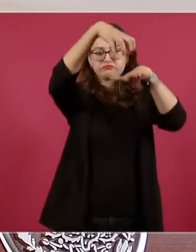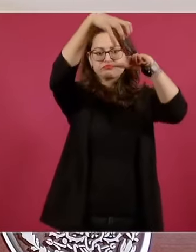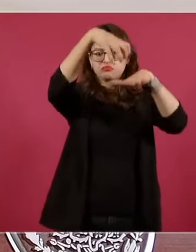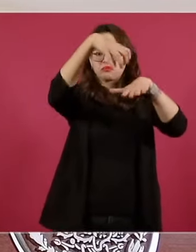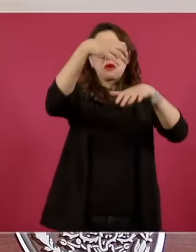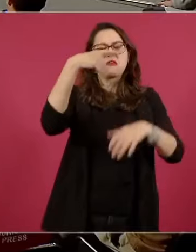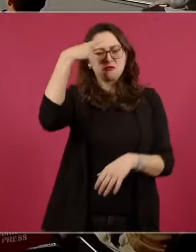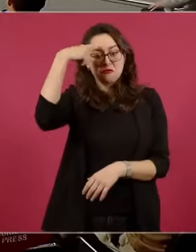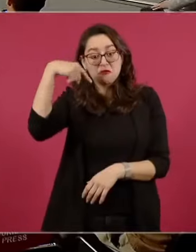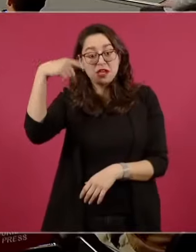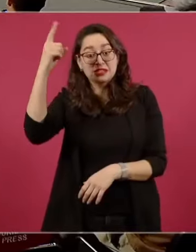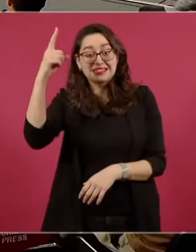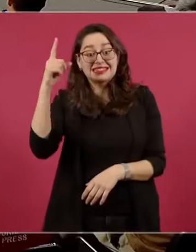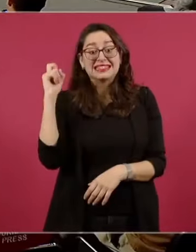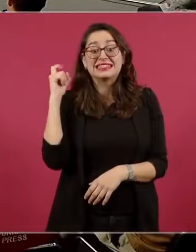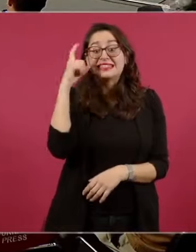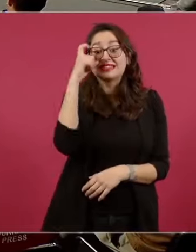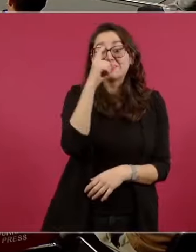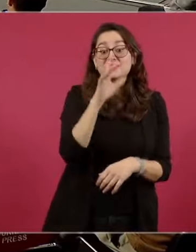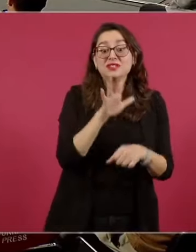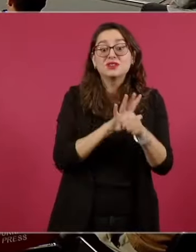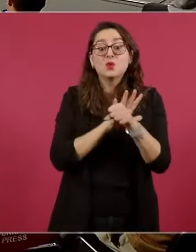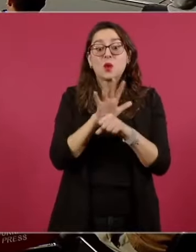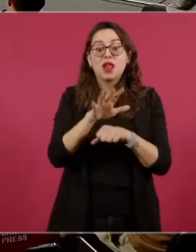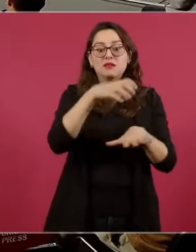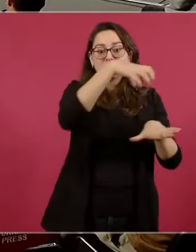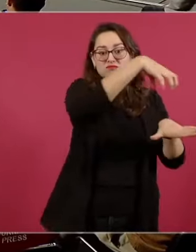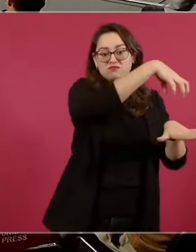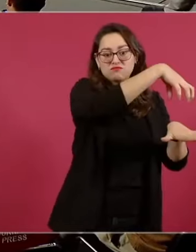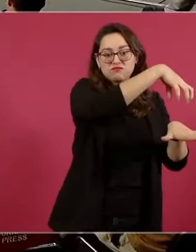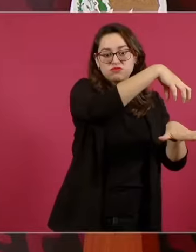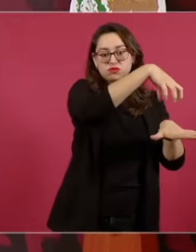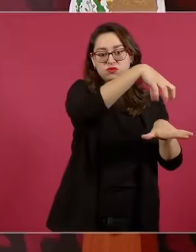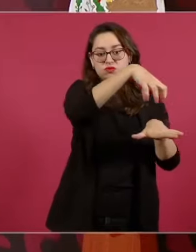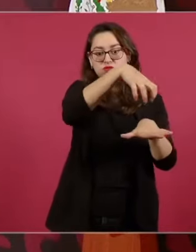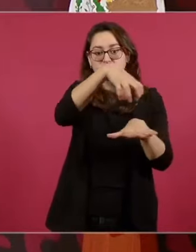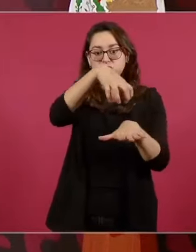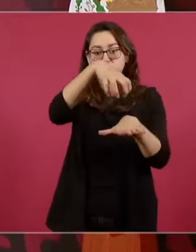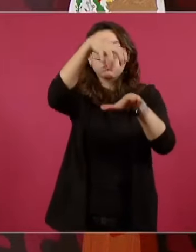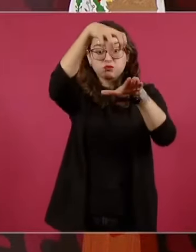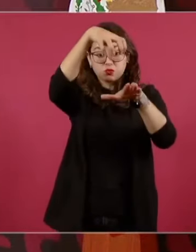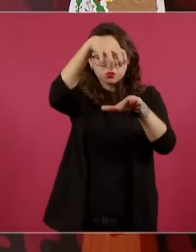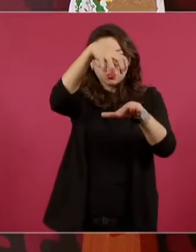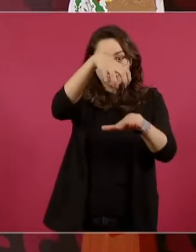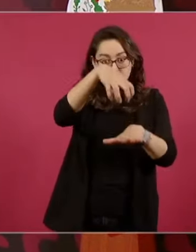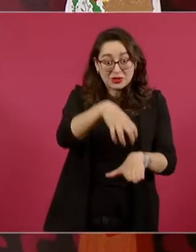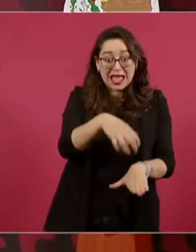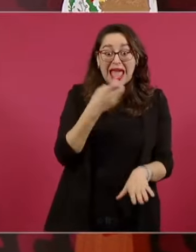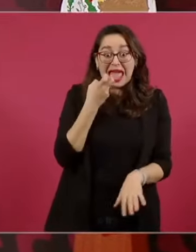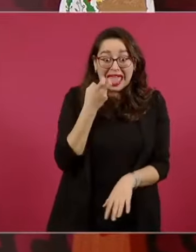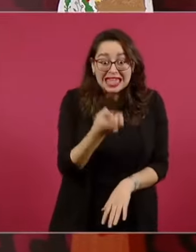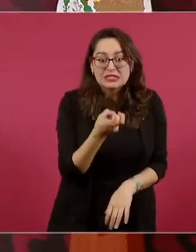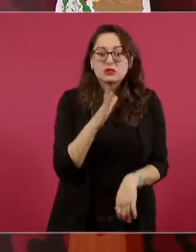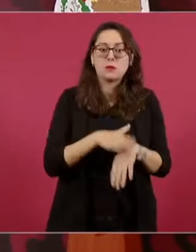ahí viendo el montaje, los que pasan